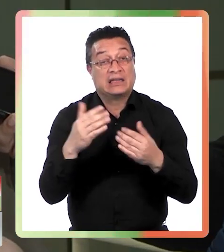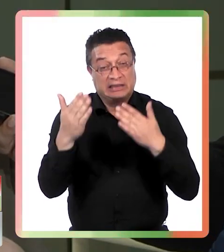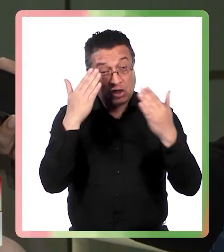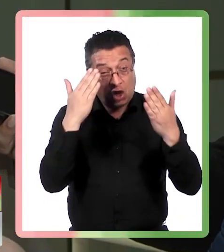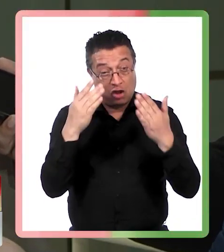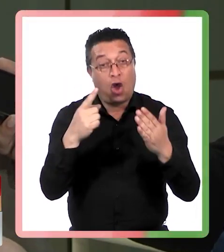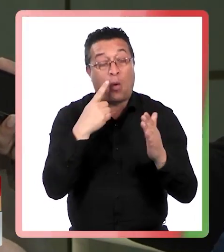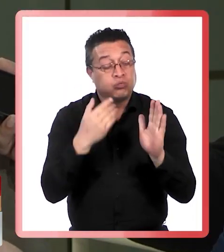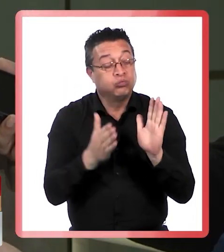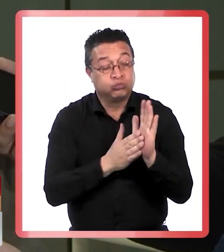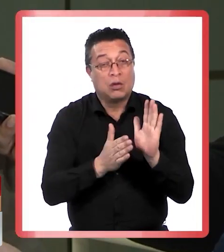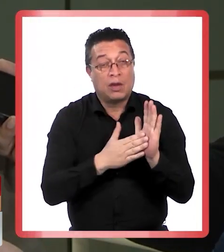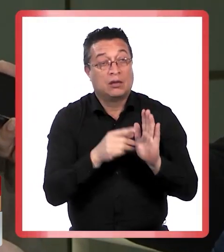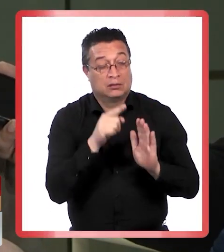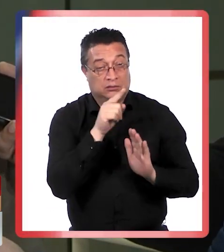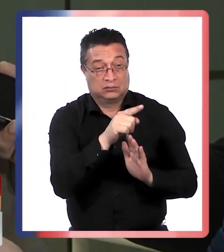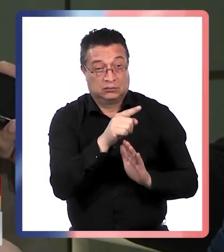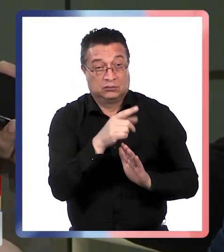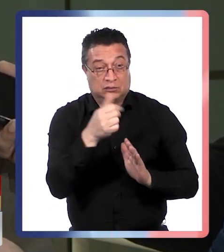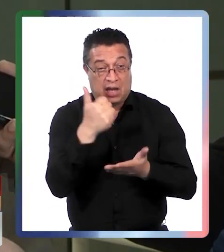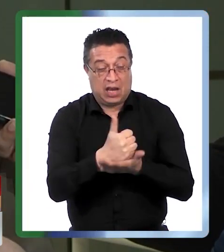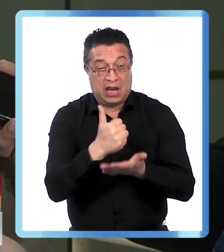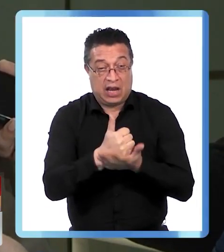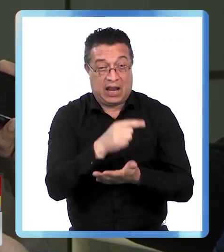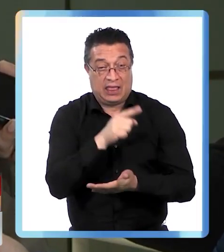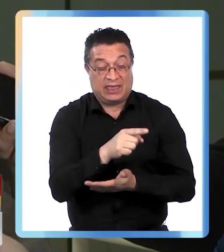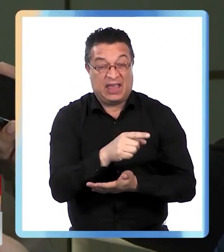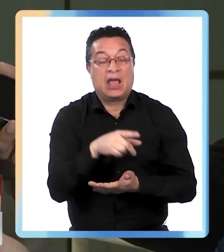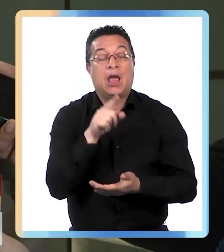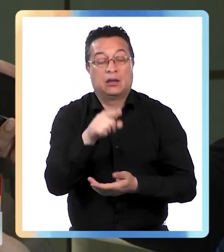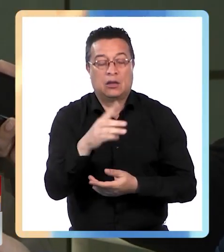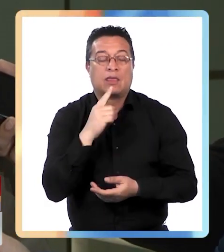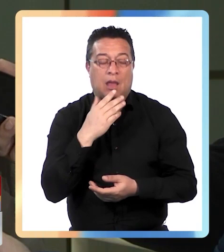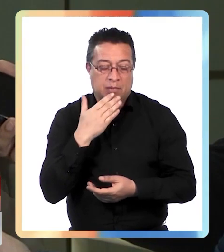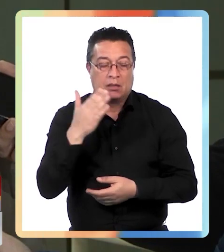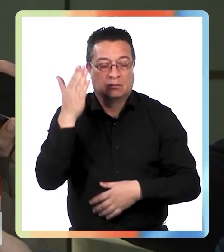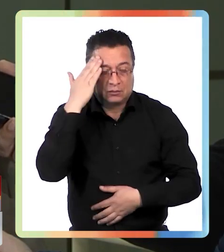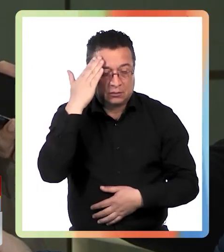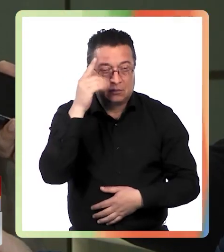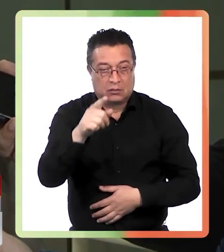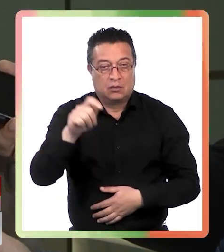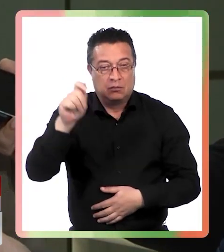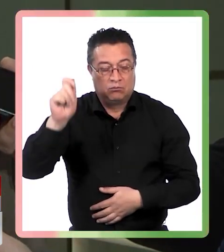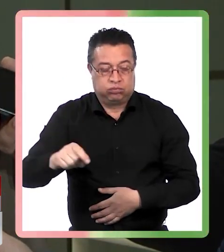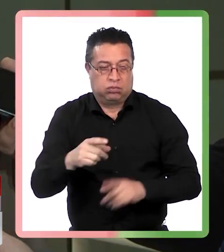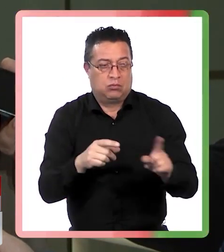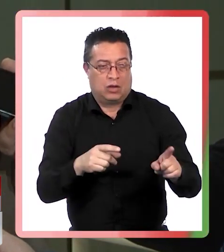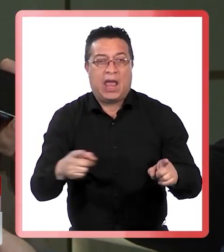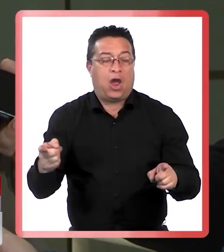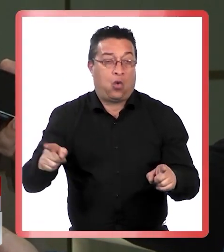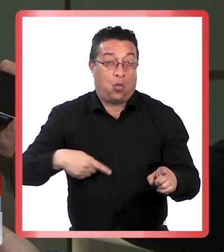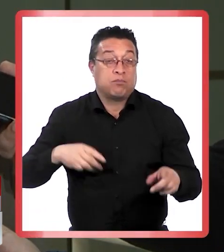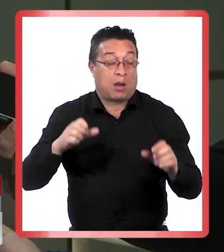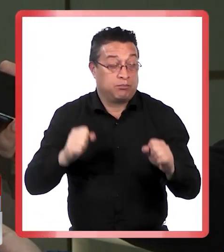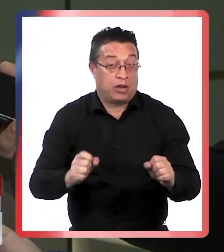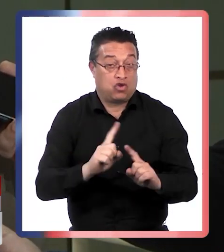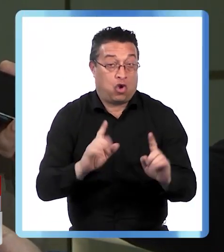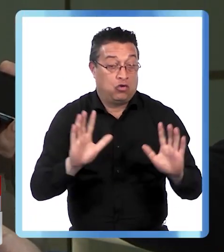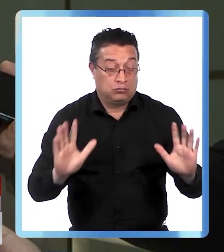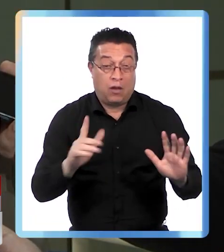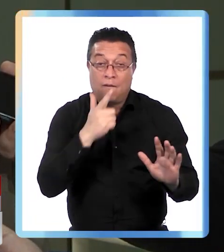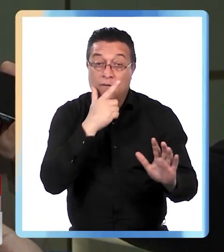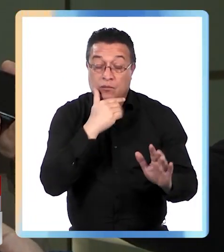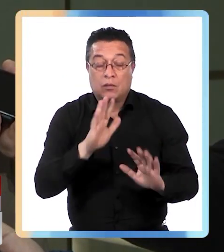que dan cuenta que me he representado y teniendo en cuenta también la presunción de inocencia que versa sobre él